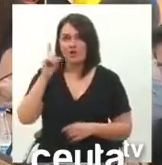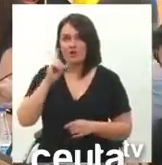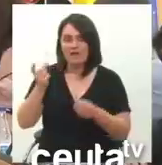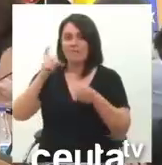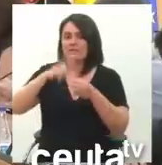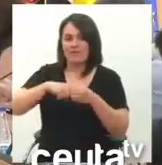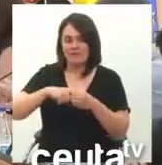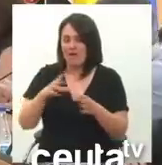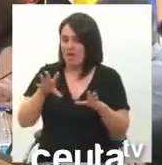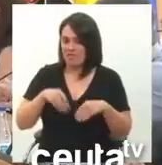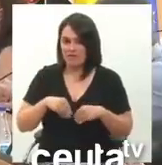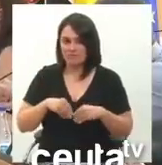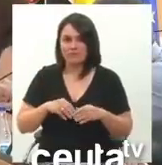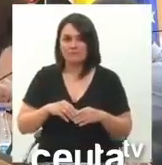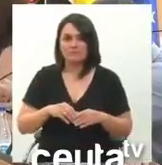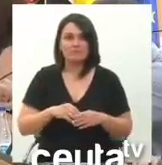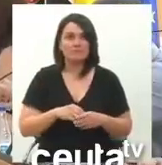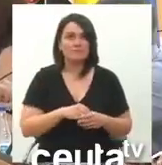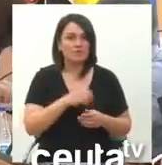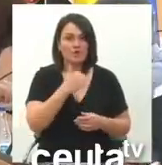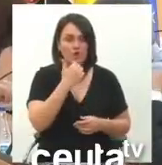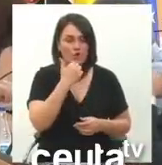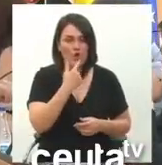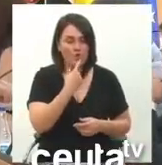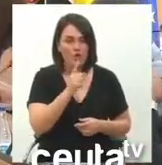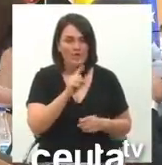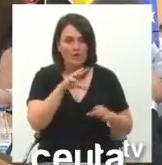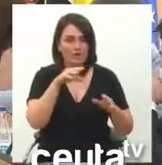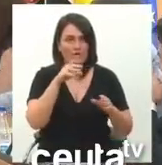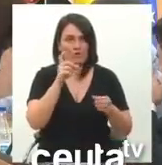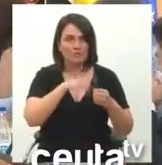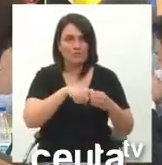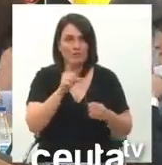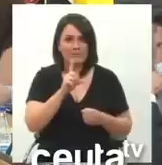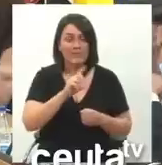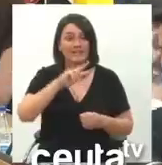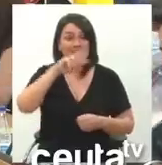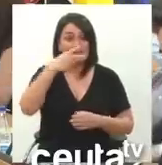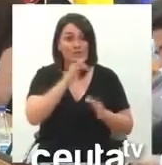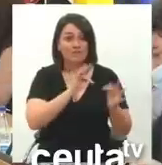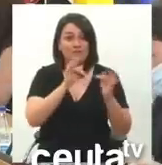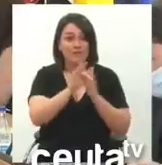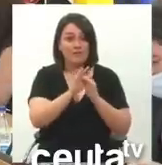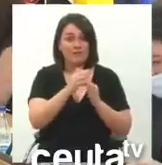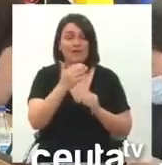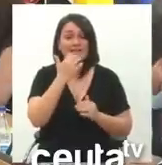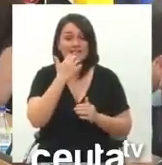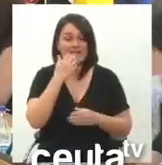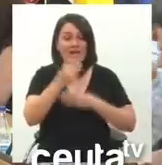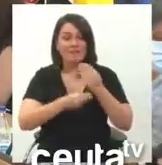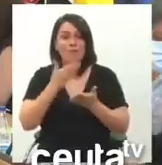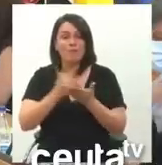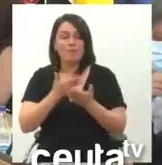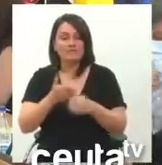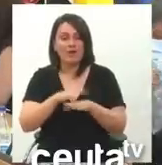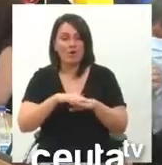No, es que yo no quiero que usted intervenga. No, no, no, no aplica el mismo criterio con todo. Que las segundas intervenciones son en las propuestas del Gobierno, no en